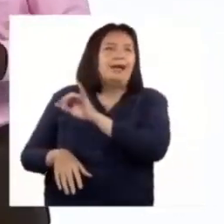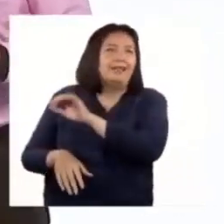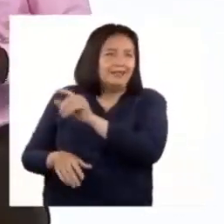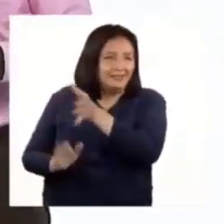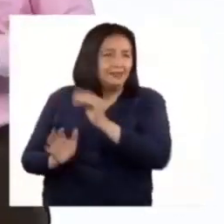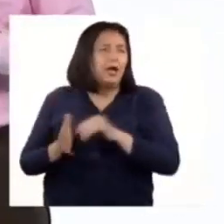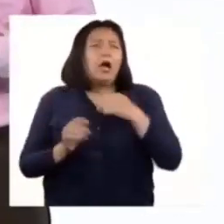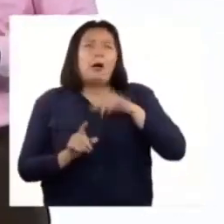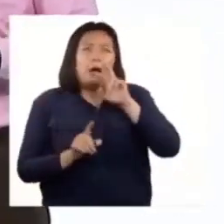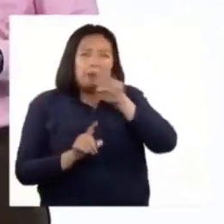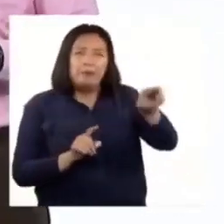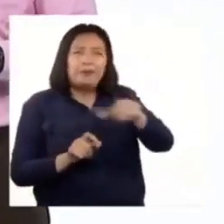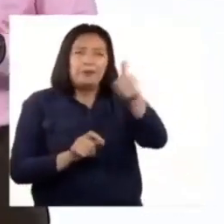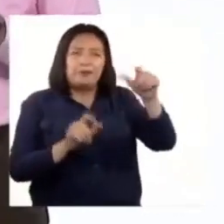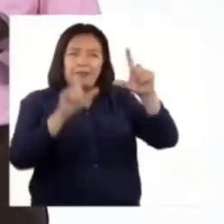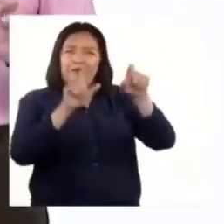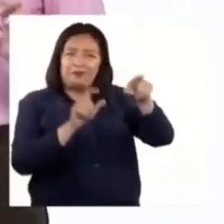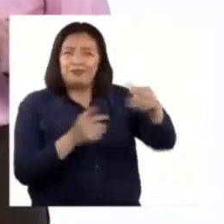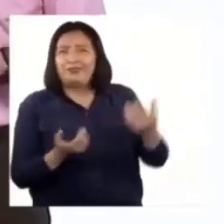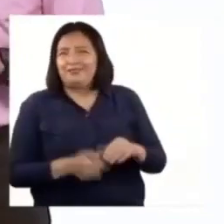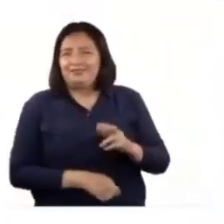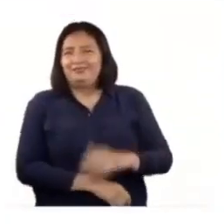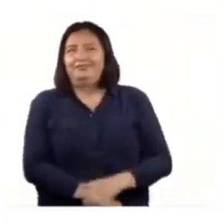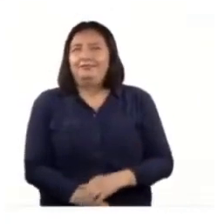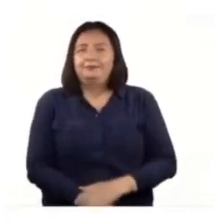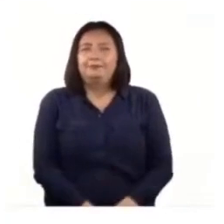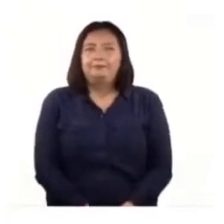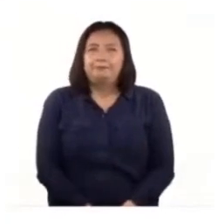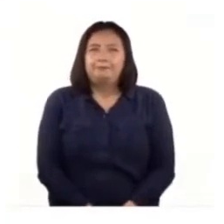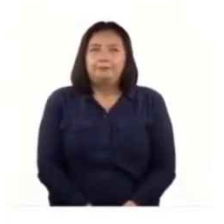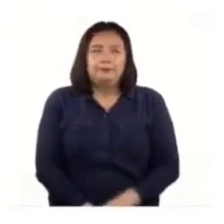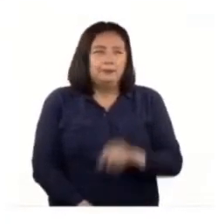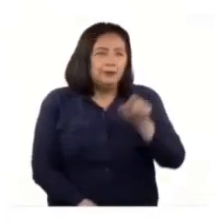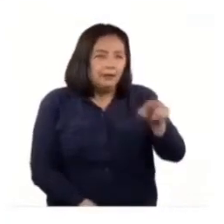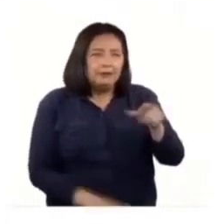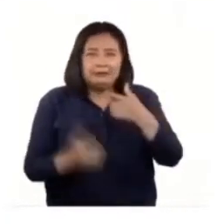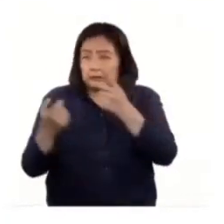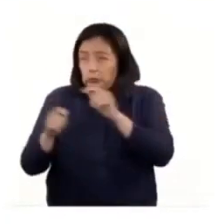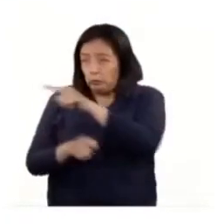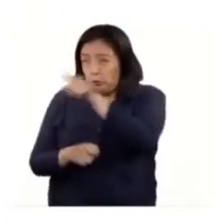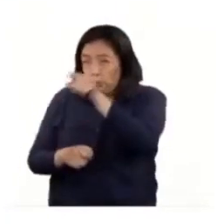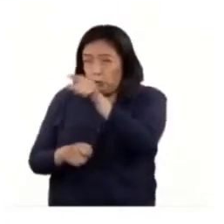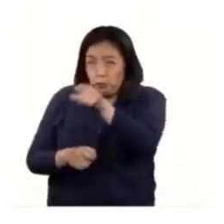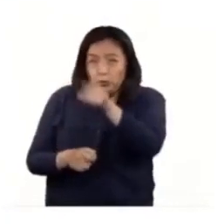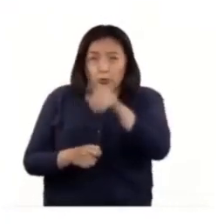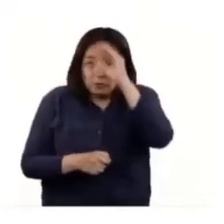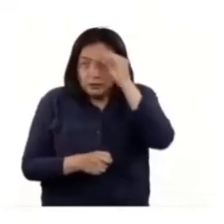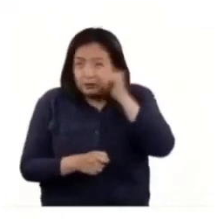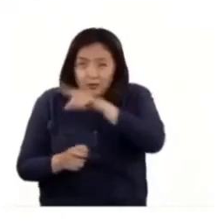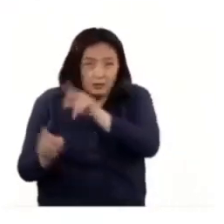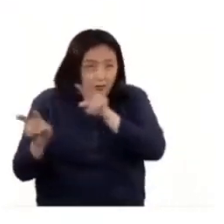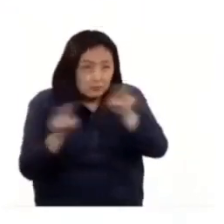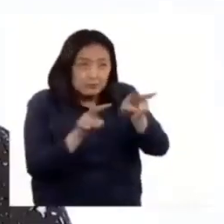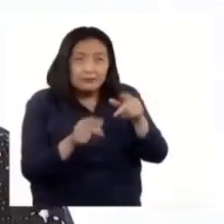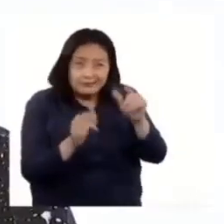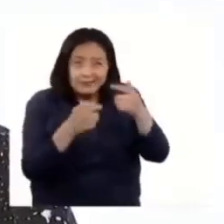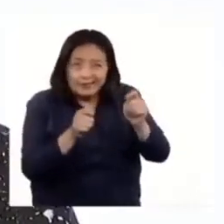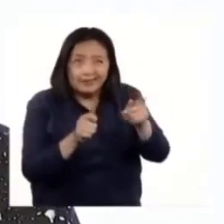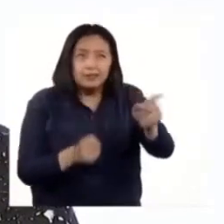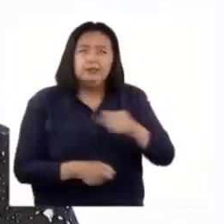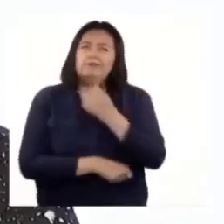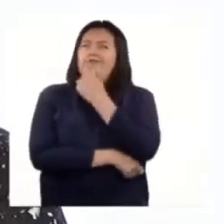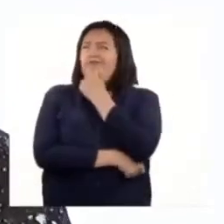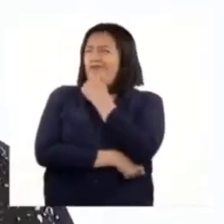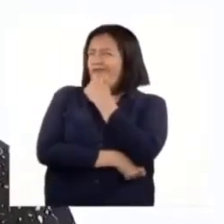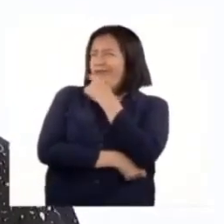ver si logras distinguir a este animal en esta tercera imagen. B. Inténtelo también en casa, chicas y chicos. Si no